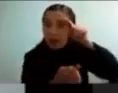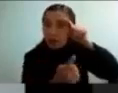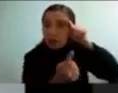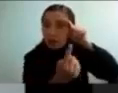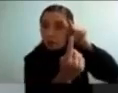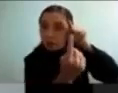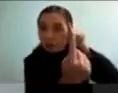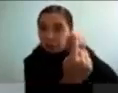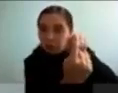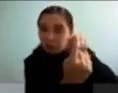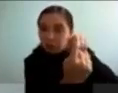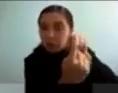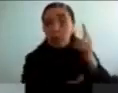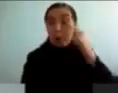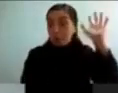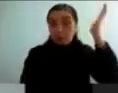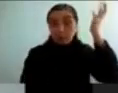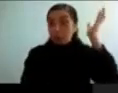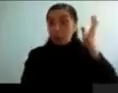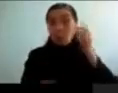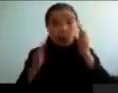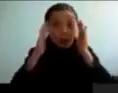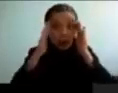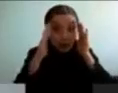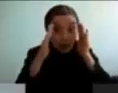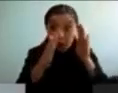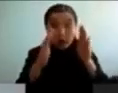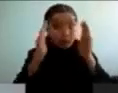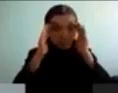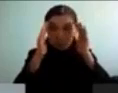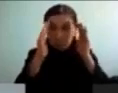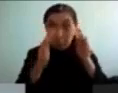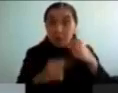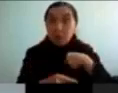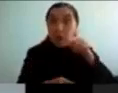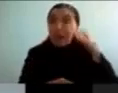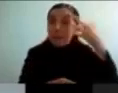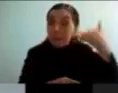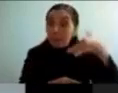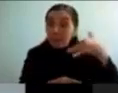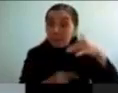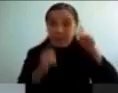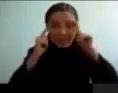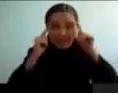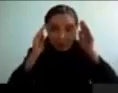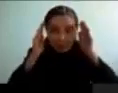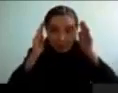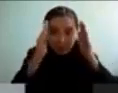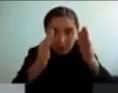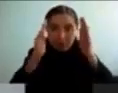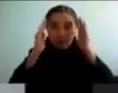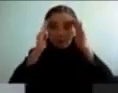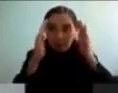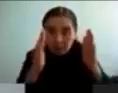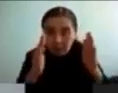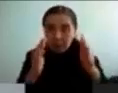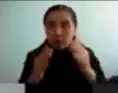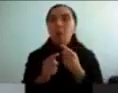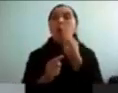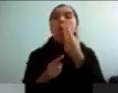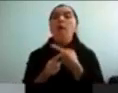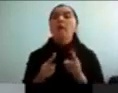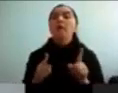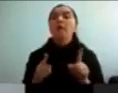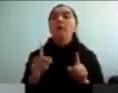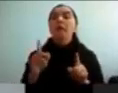no consciente, hacia los lugares, que nosotros sentimos, que son relevantes, para captar la información, de una imagen. En este caso, la diferencia estaba, en la parte alta